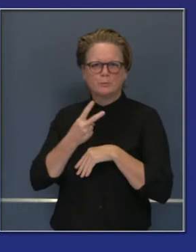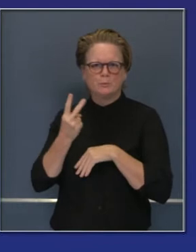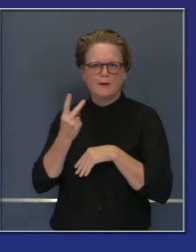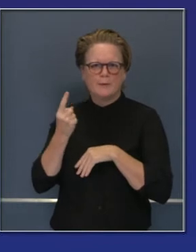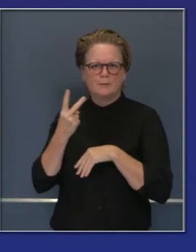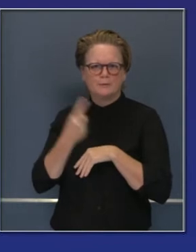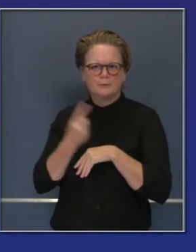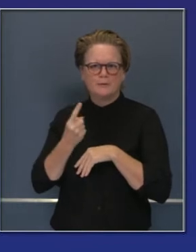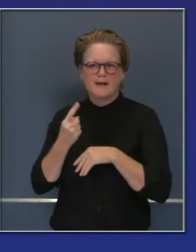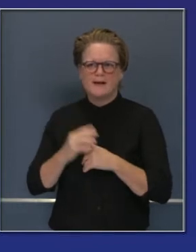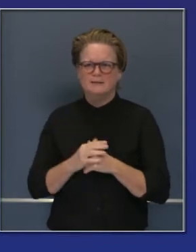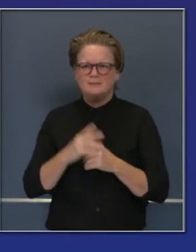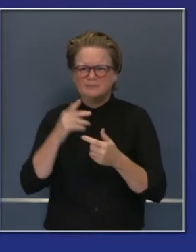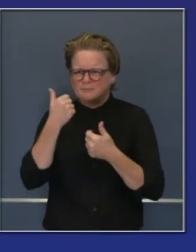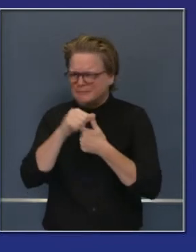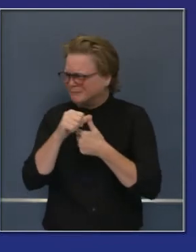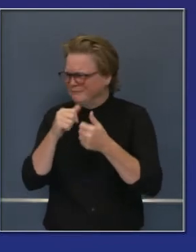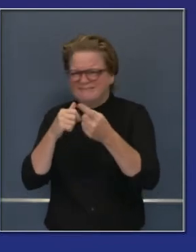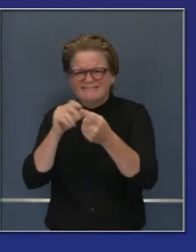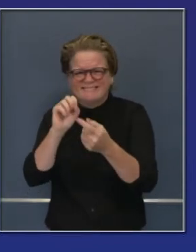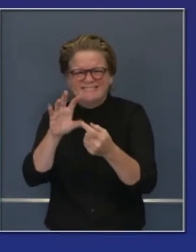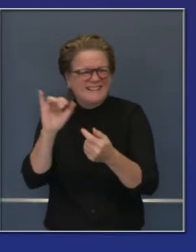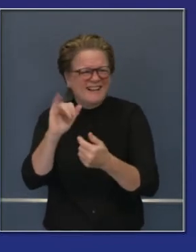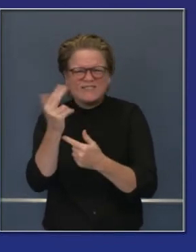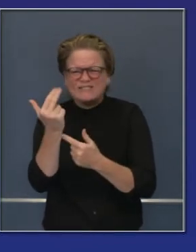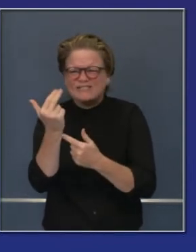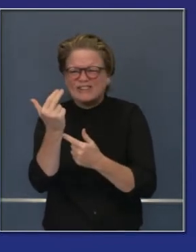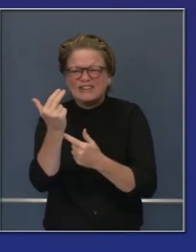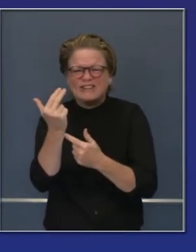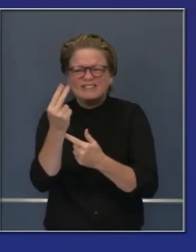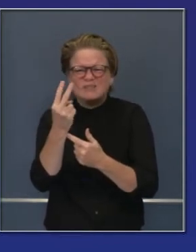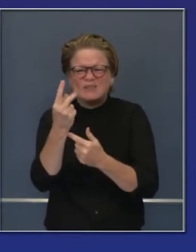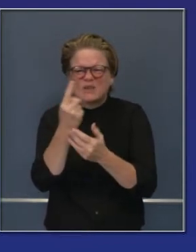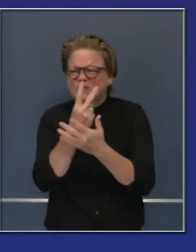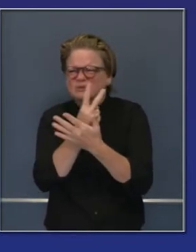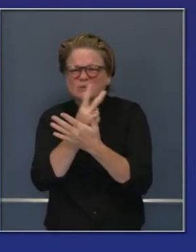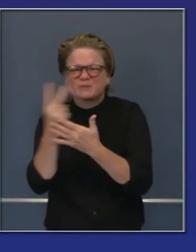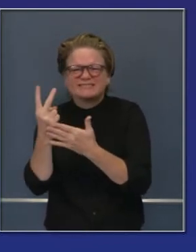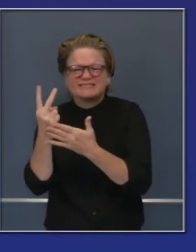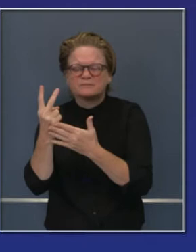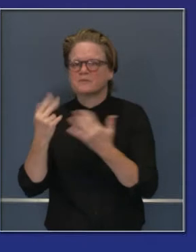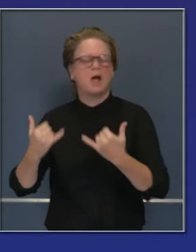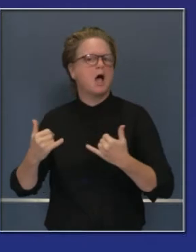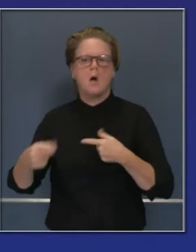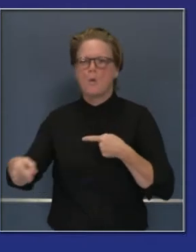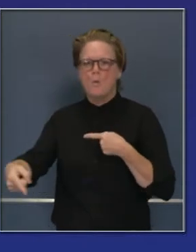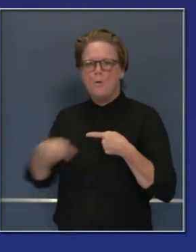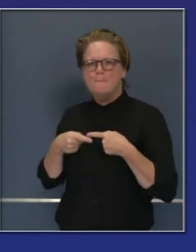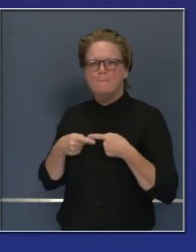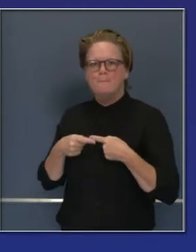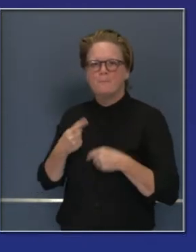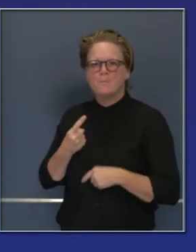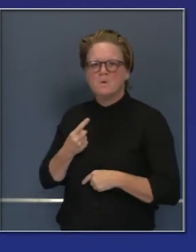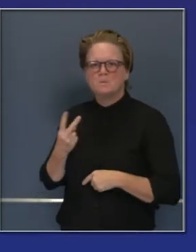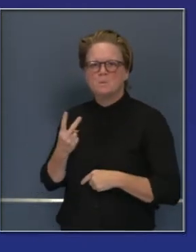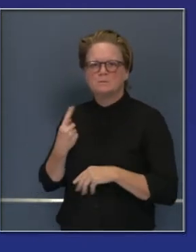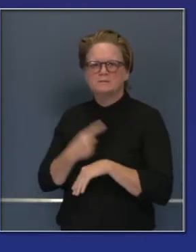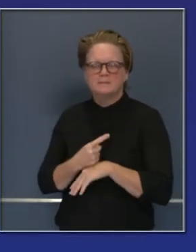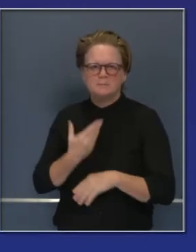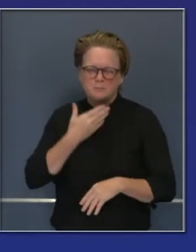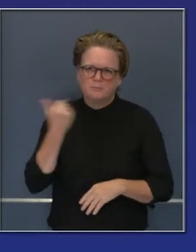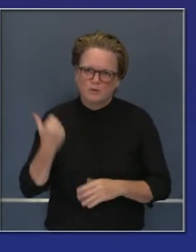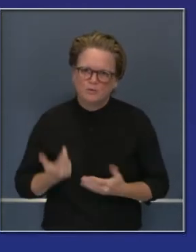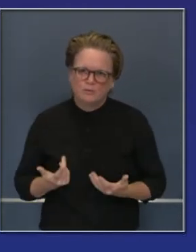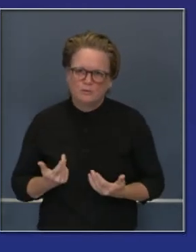difíciles tuvimos resultados que tardaban 13, 14, 15 días después. Casi haciendo